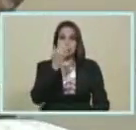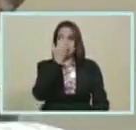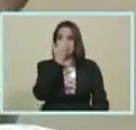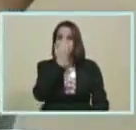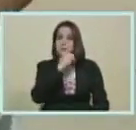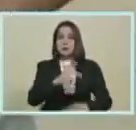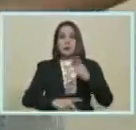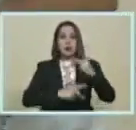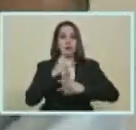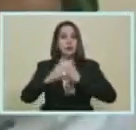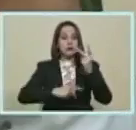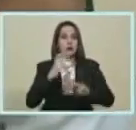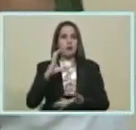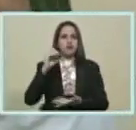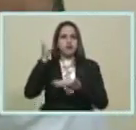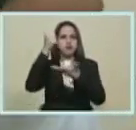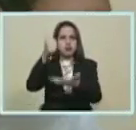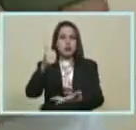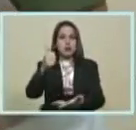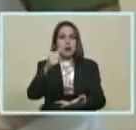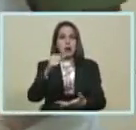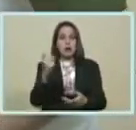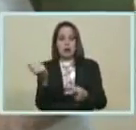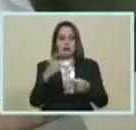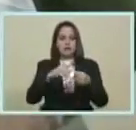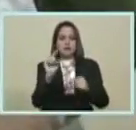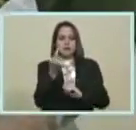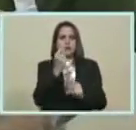Productiva De los CLAP La ancha más juvenil